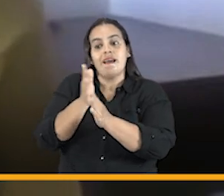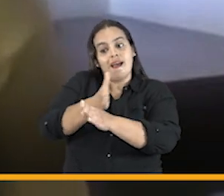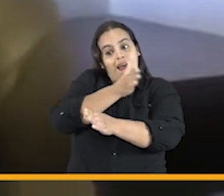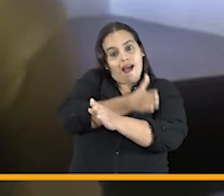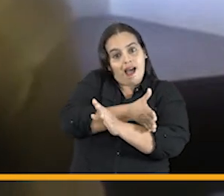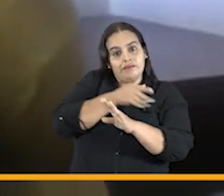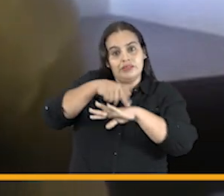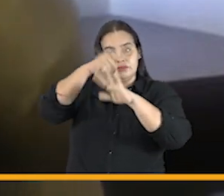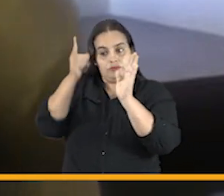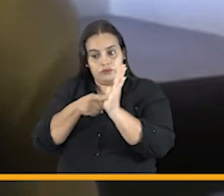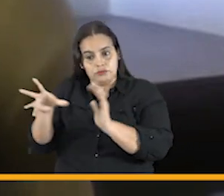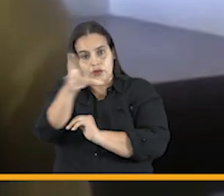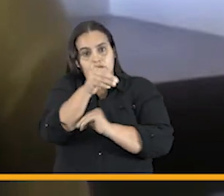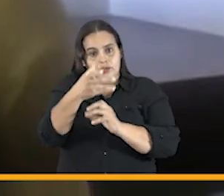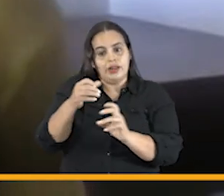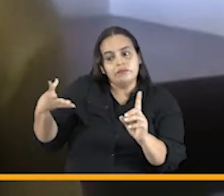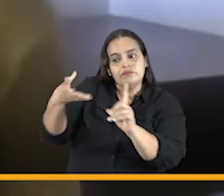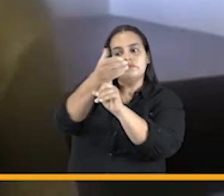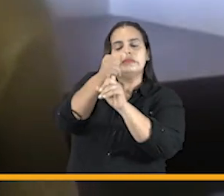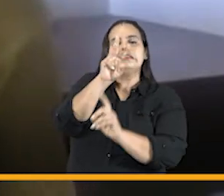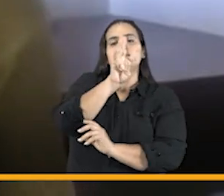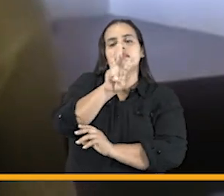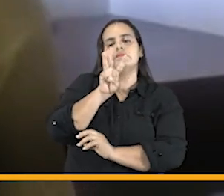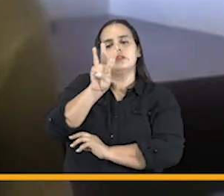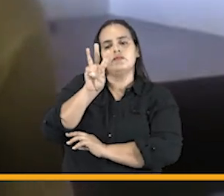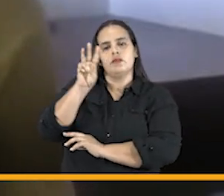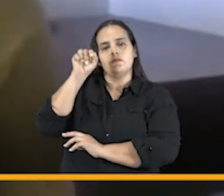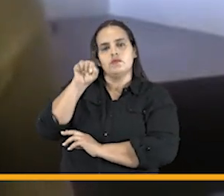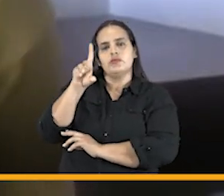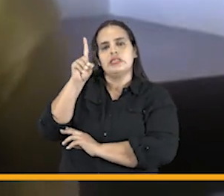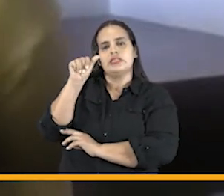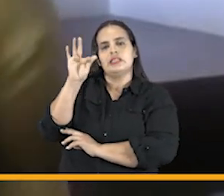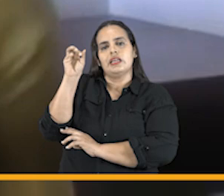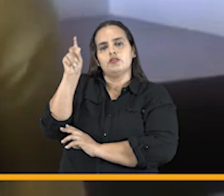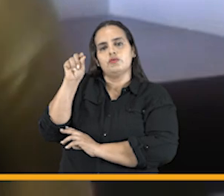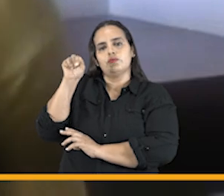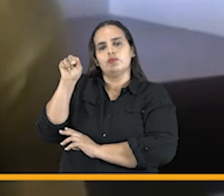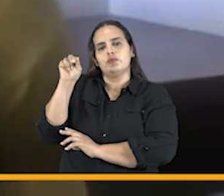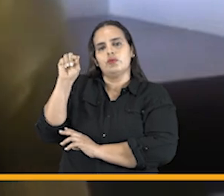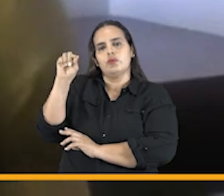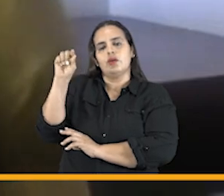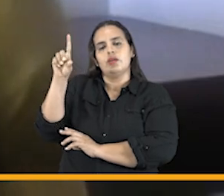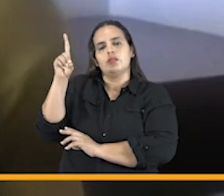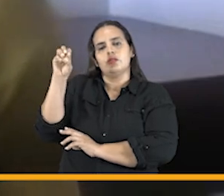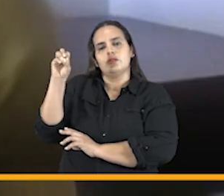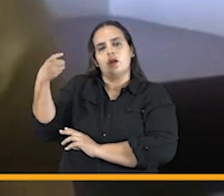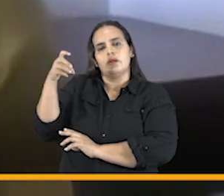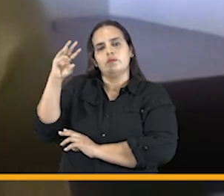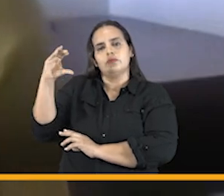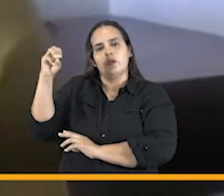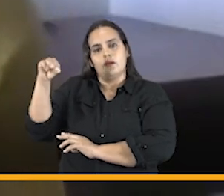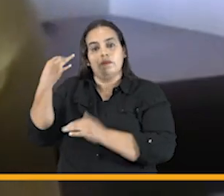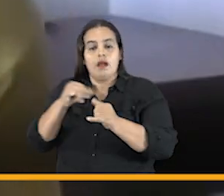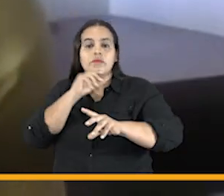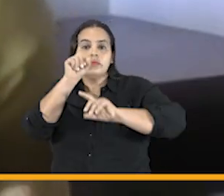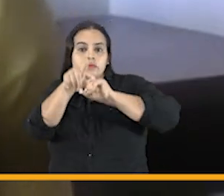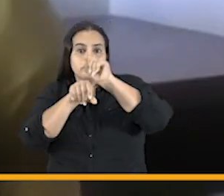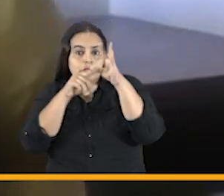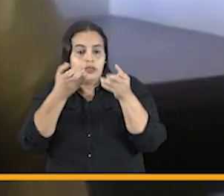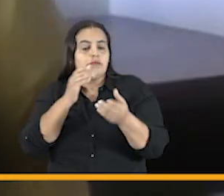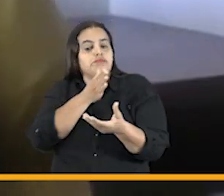pueden encontrar en www.datos.gov.co. Los invitamos a consultar estos documentos.